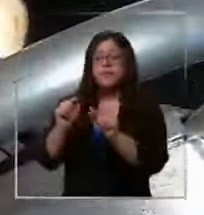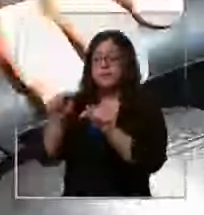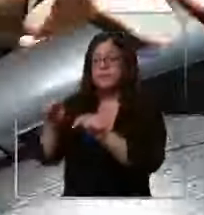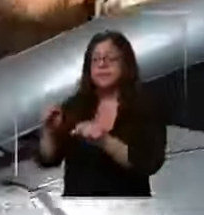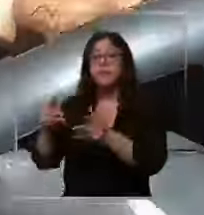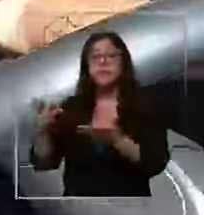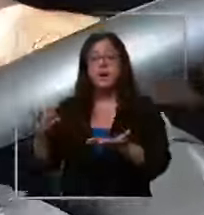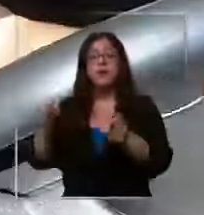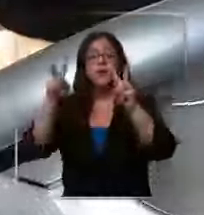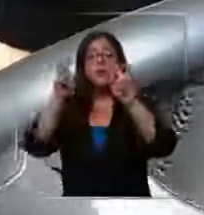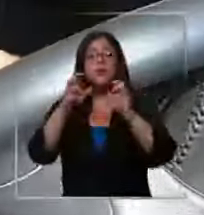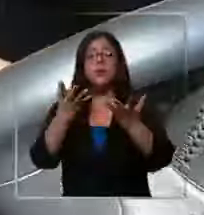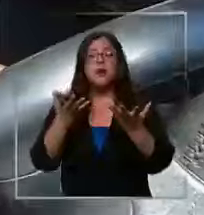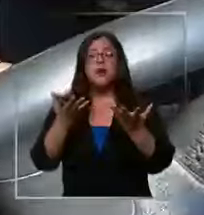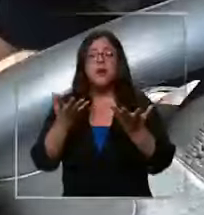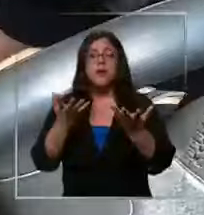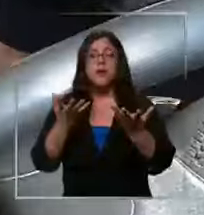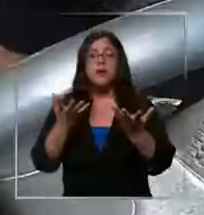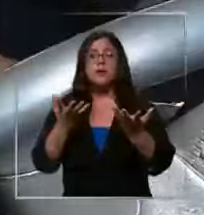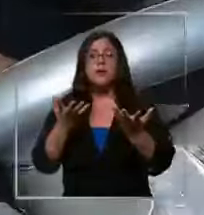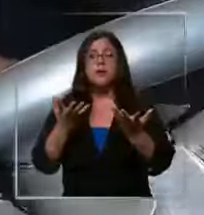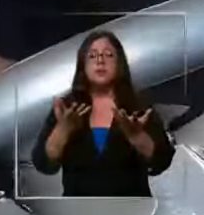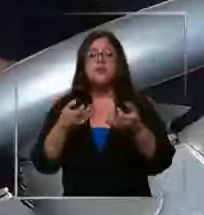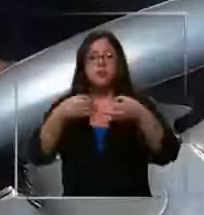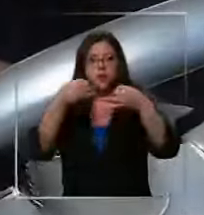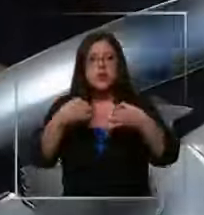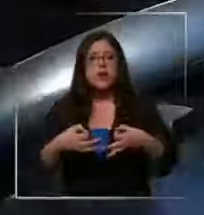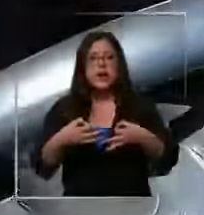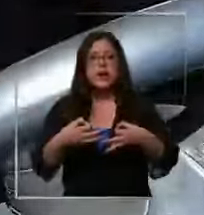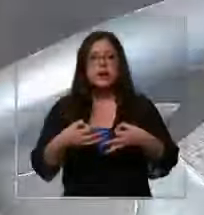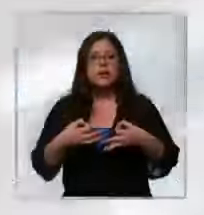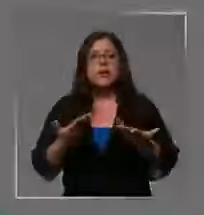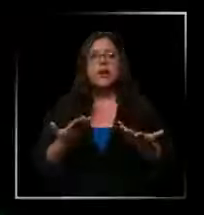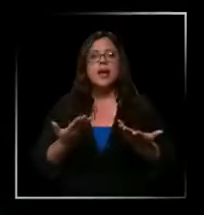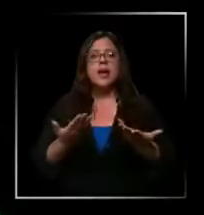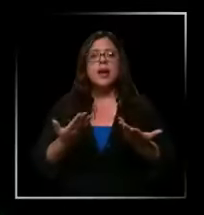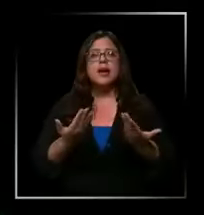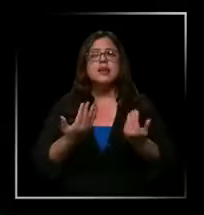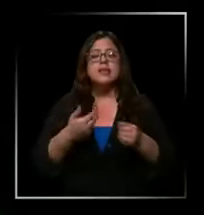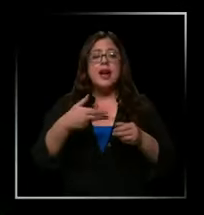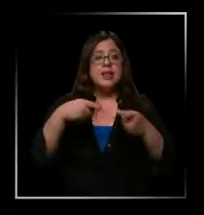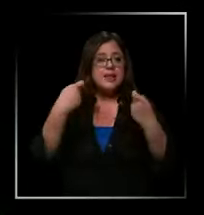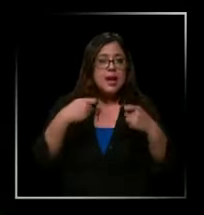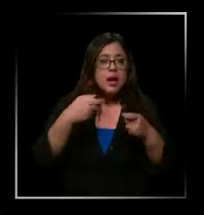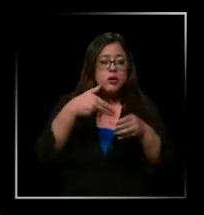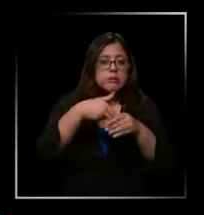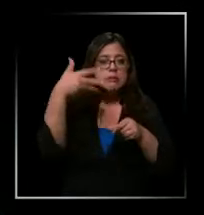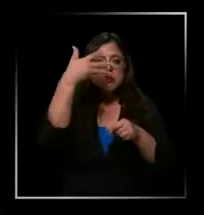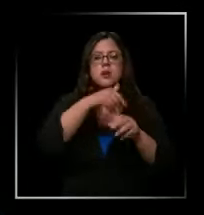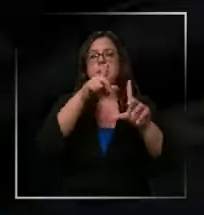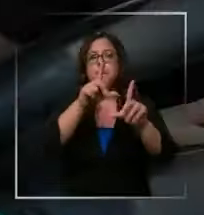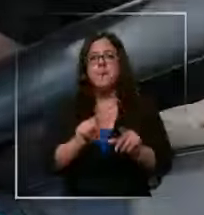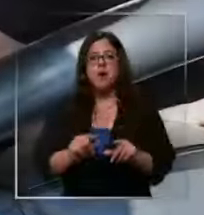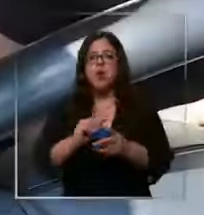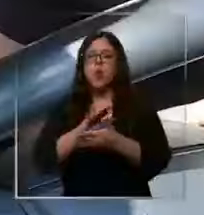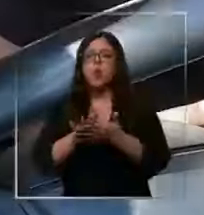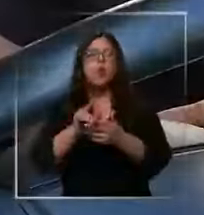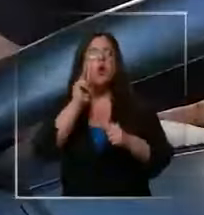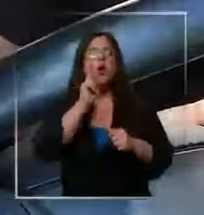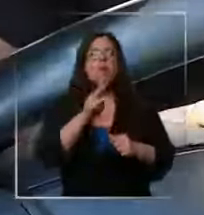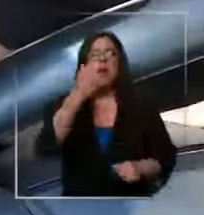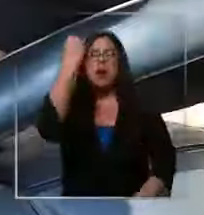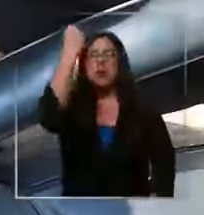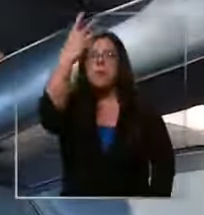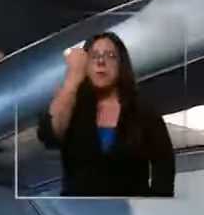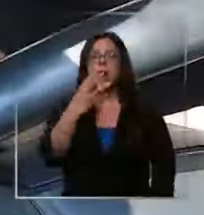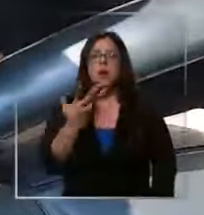formas más eficaces de ahorrar combustible. Es mejor cuando uno ve, no sé, por ejemplo, un rojo, en